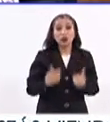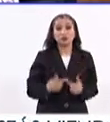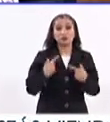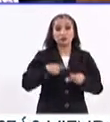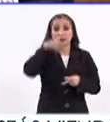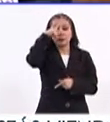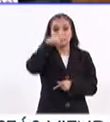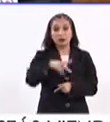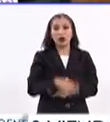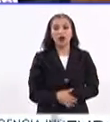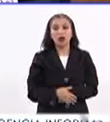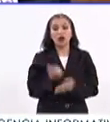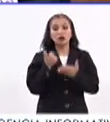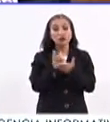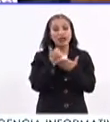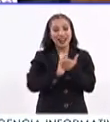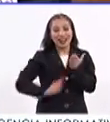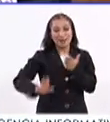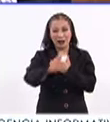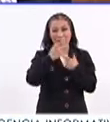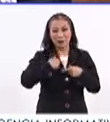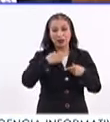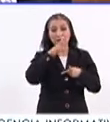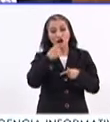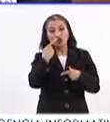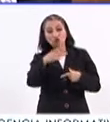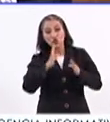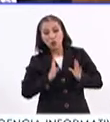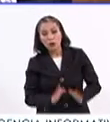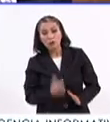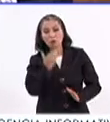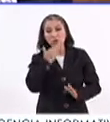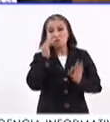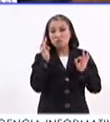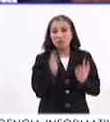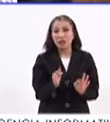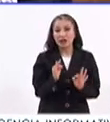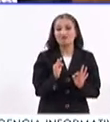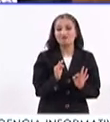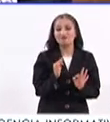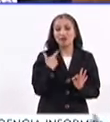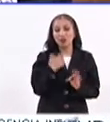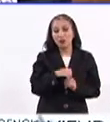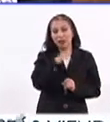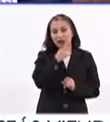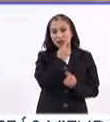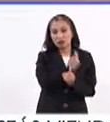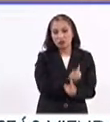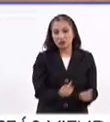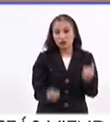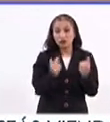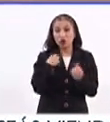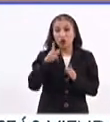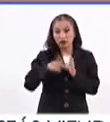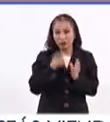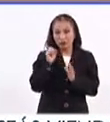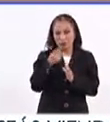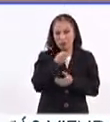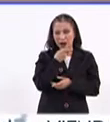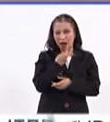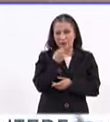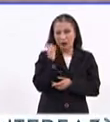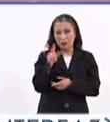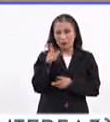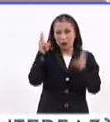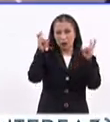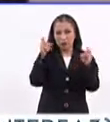los mexicanos. Fomentará que la población mejore su condición física, principalmente la edad escolar. Retomando lo expresado